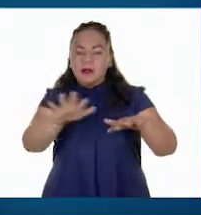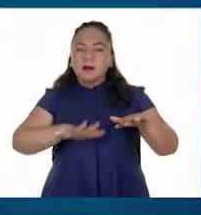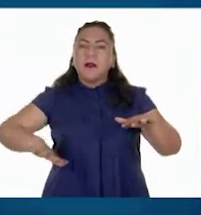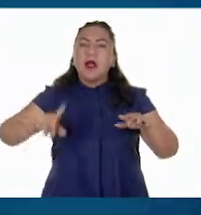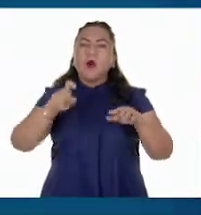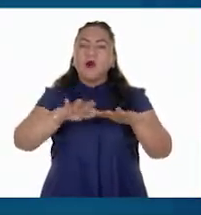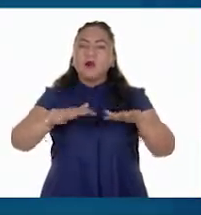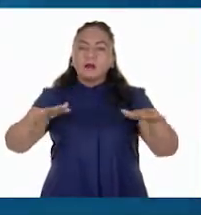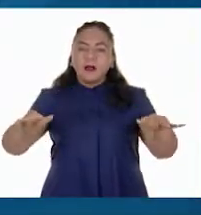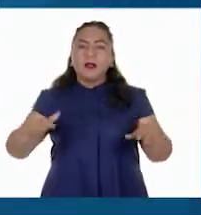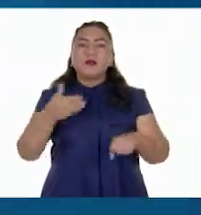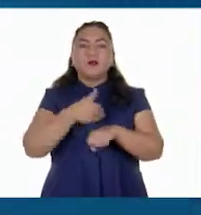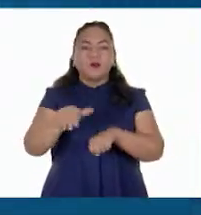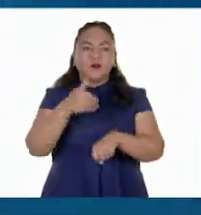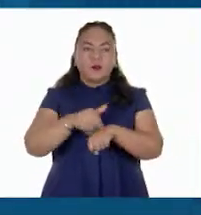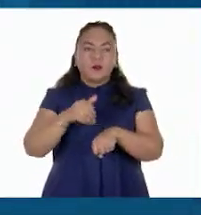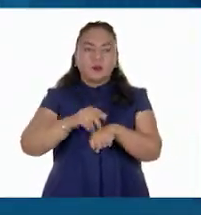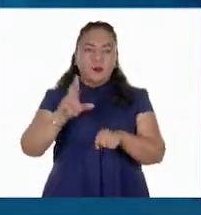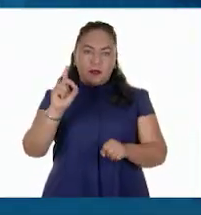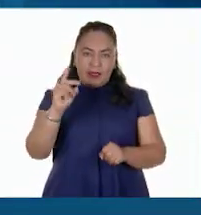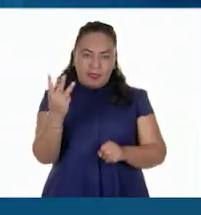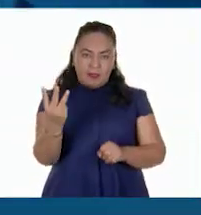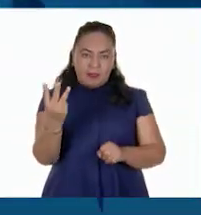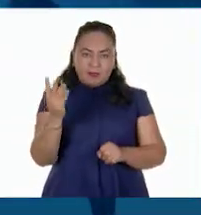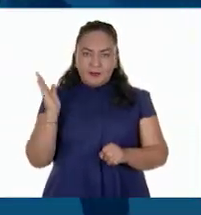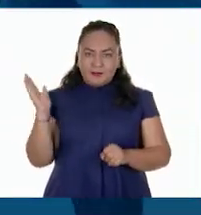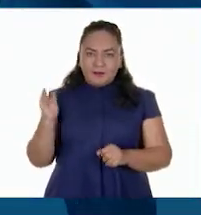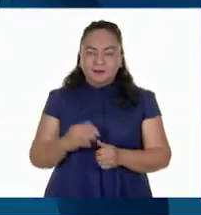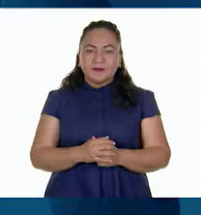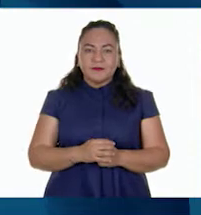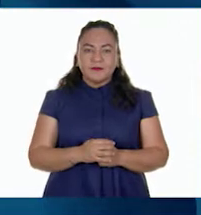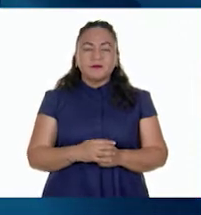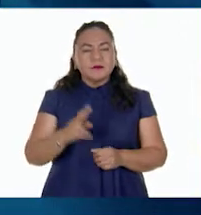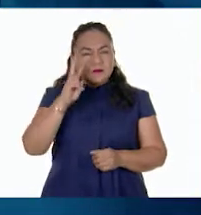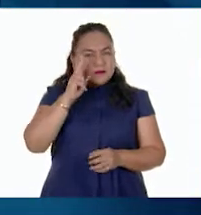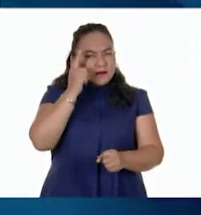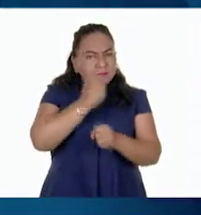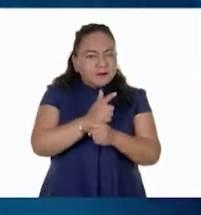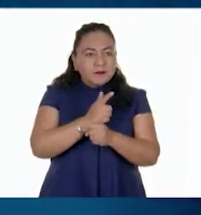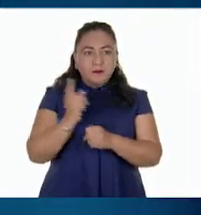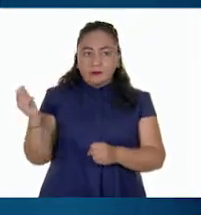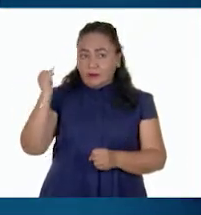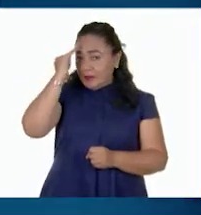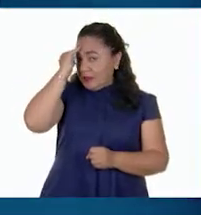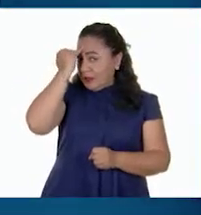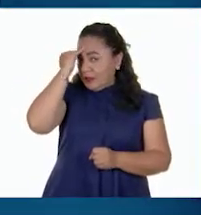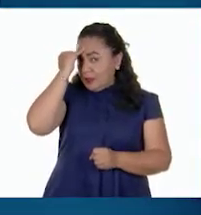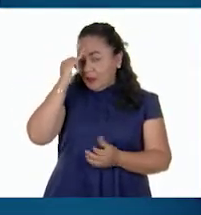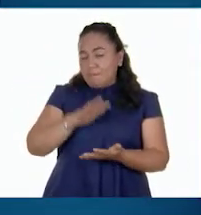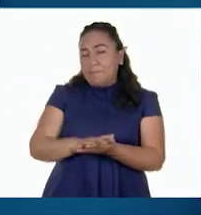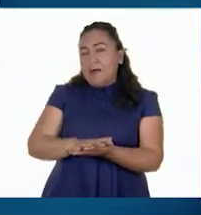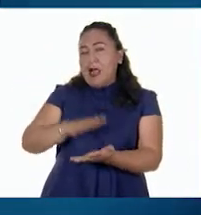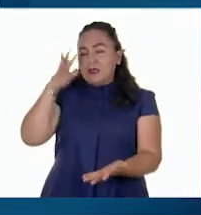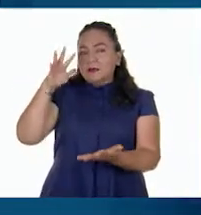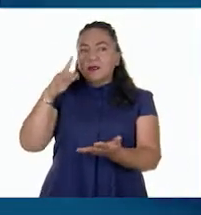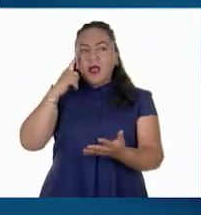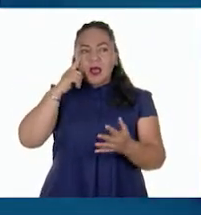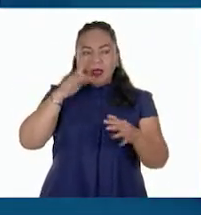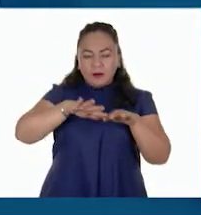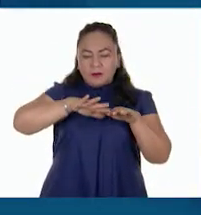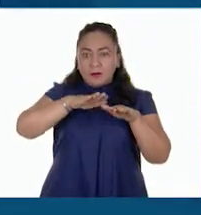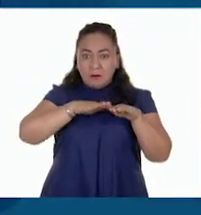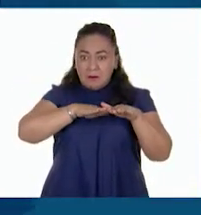que está en la página 33. Identifiquemos que la India presenta en su mayor parte un relieve